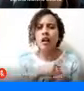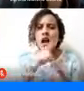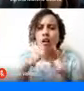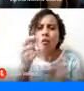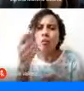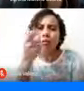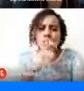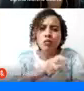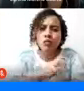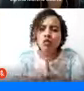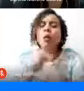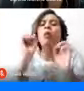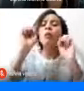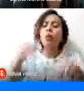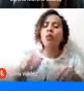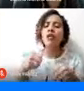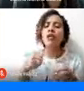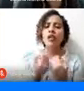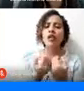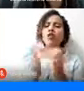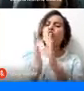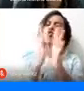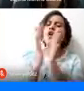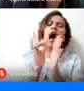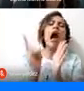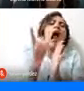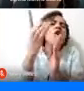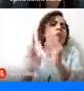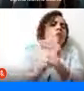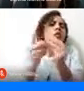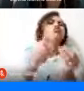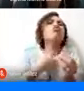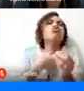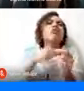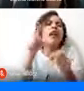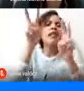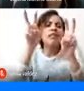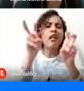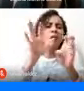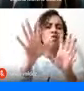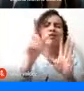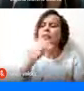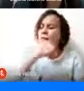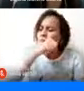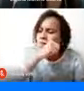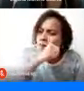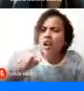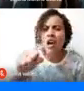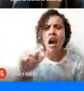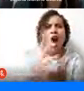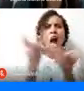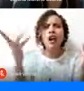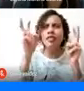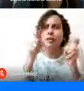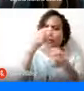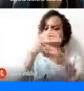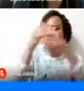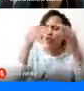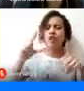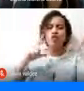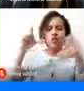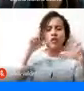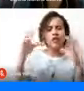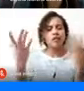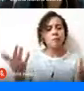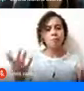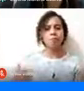Me encantaría que pudieras contarnos algo más que te guste, que te apasione sobre este tema de la seguridad turística.